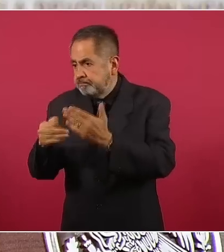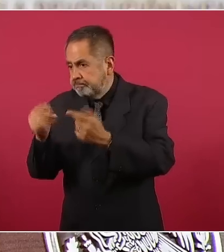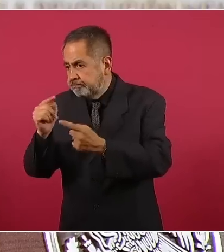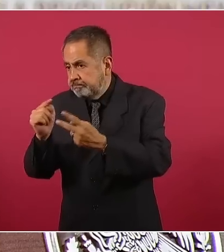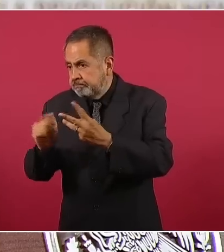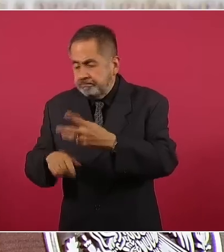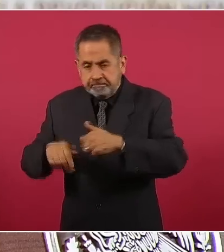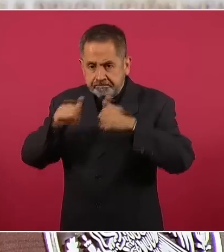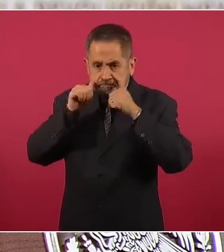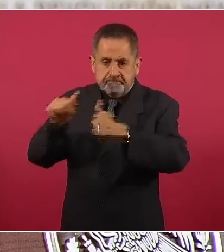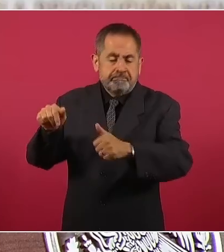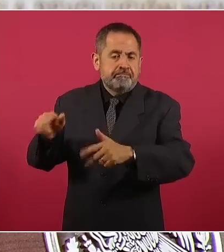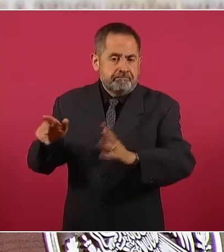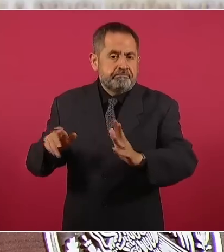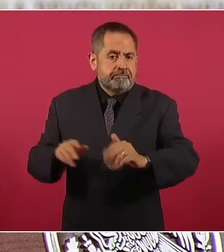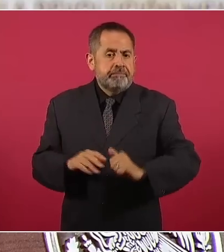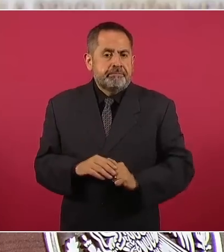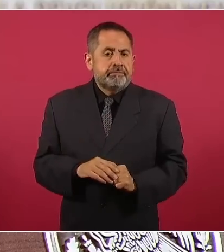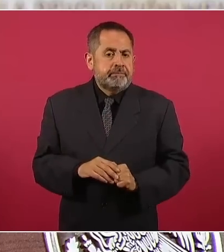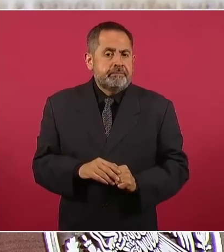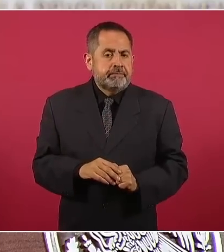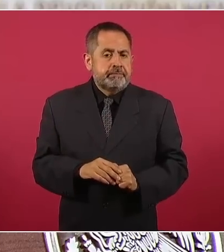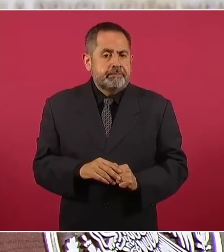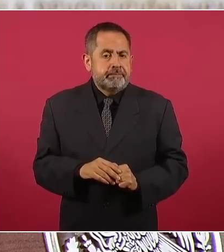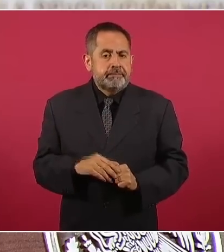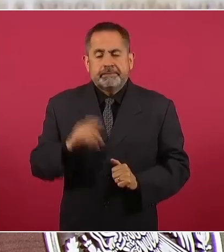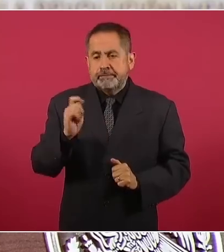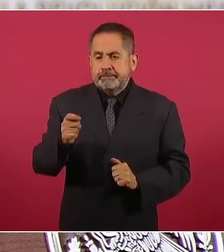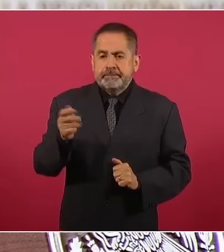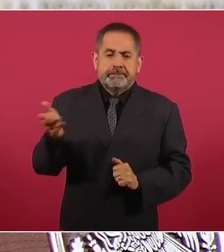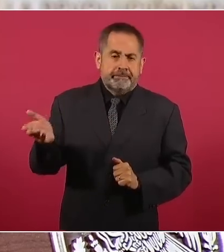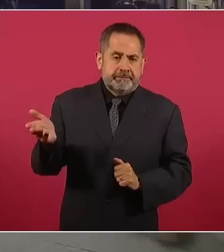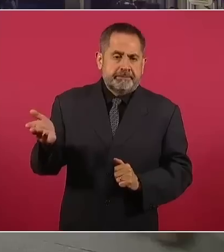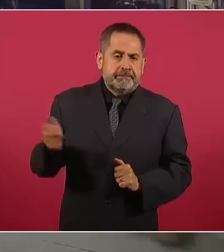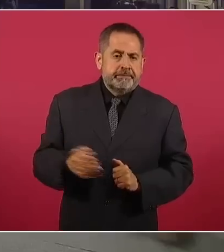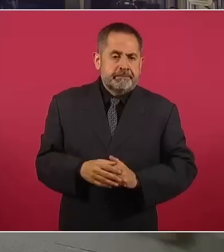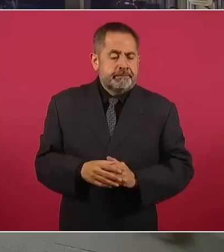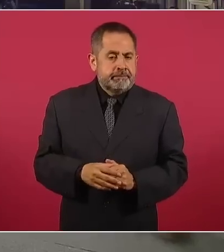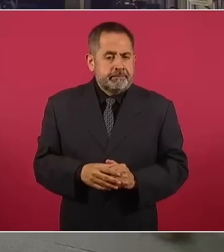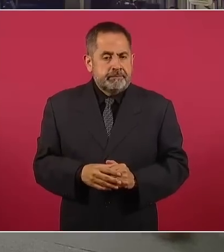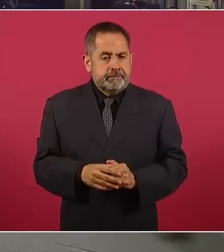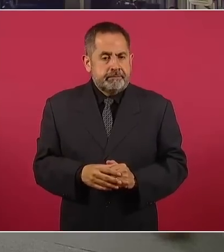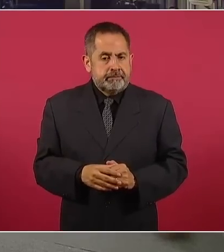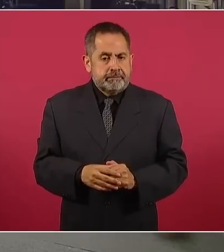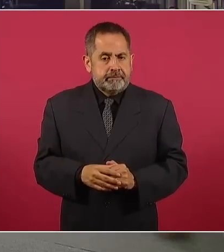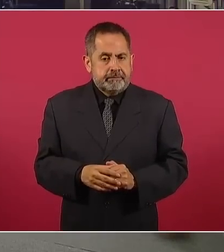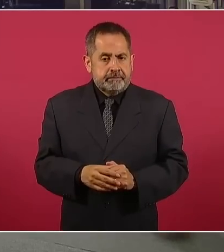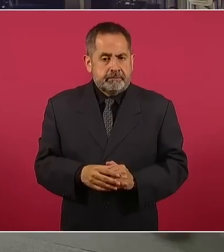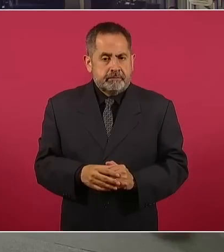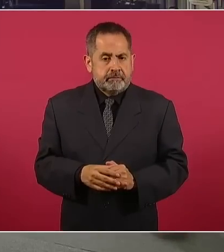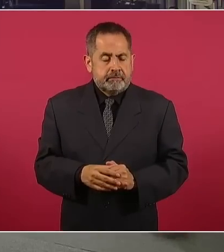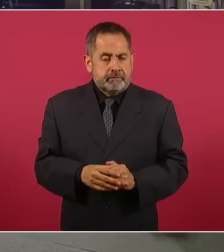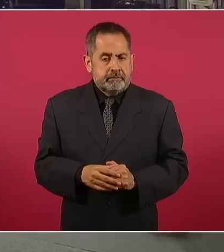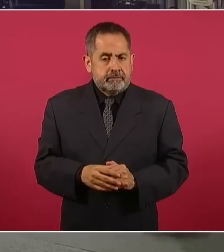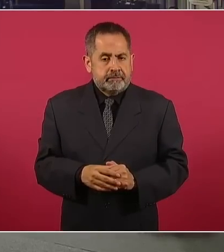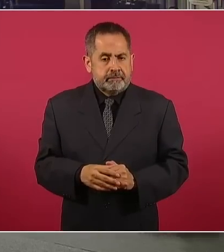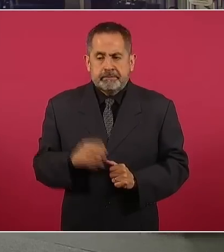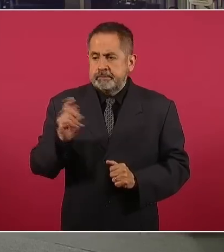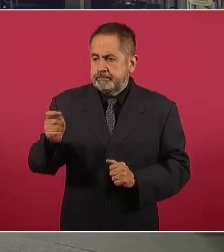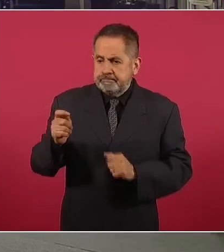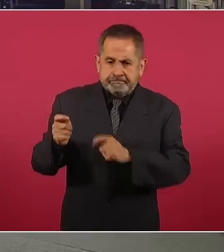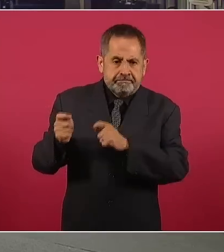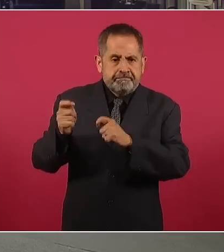es decir, que se